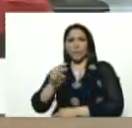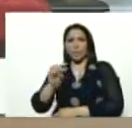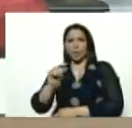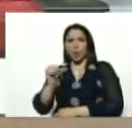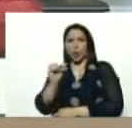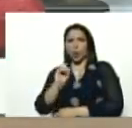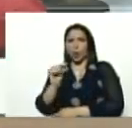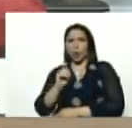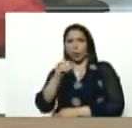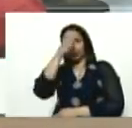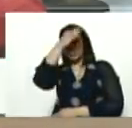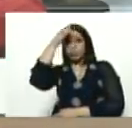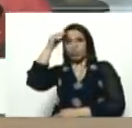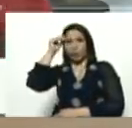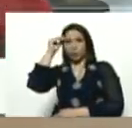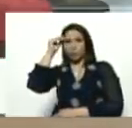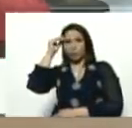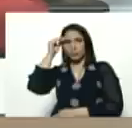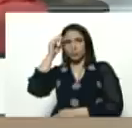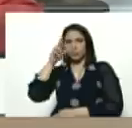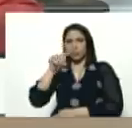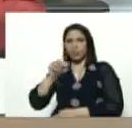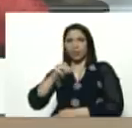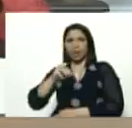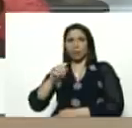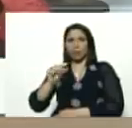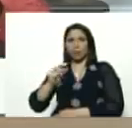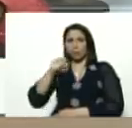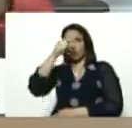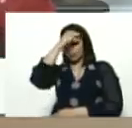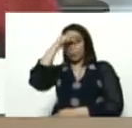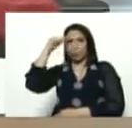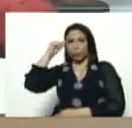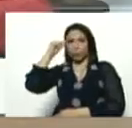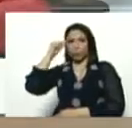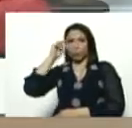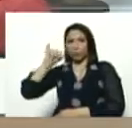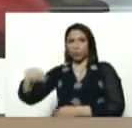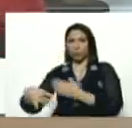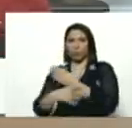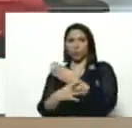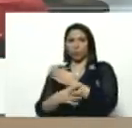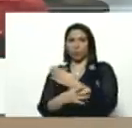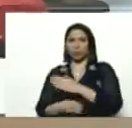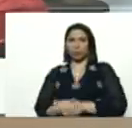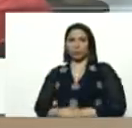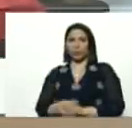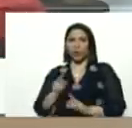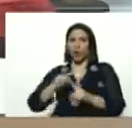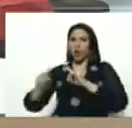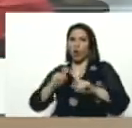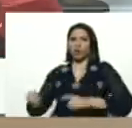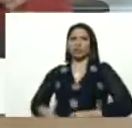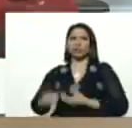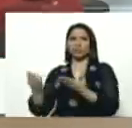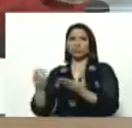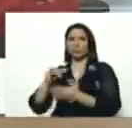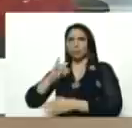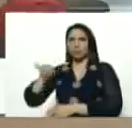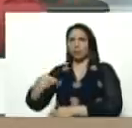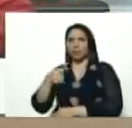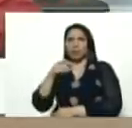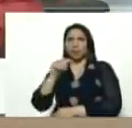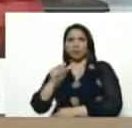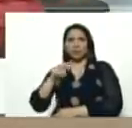al Ramos Alú, al Julio Borges, al Guaidó, las órdenes, la da Jane Story, desde